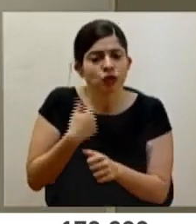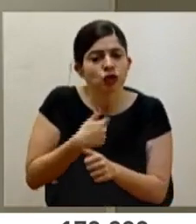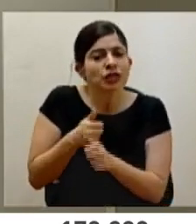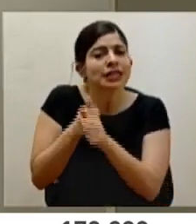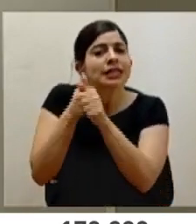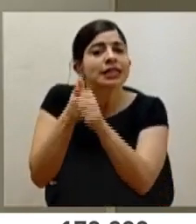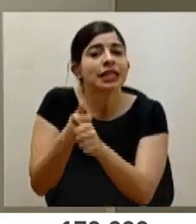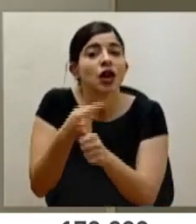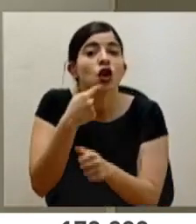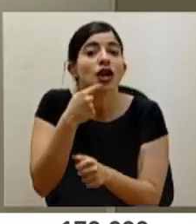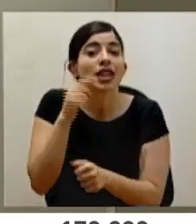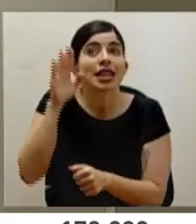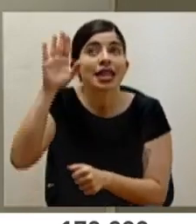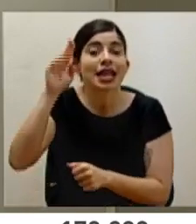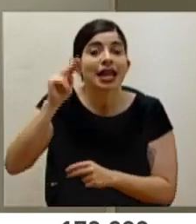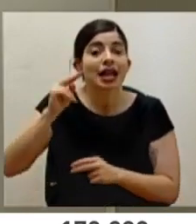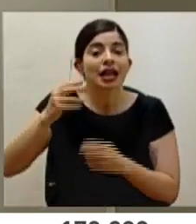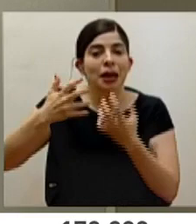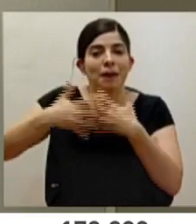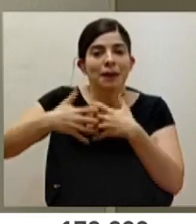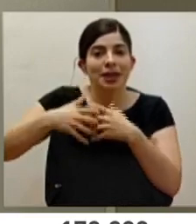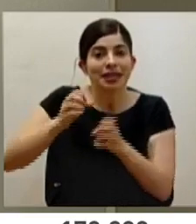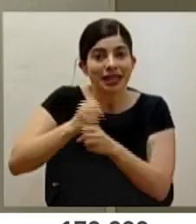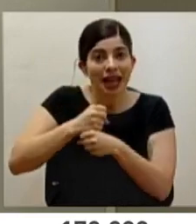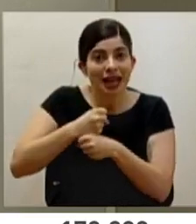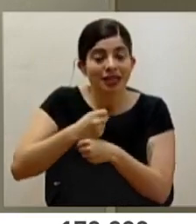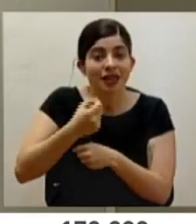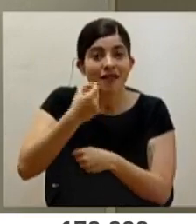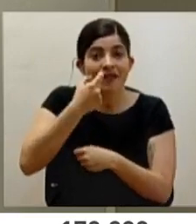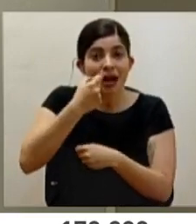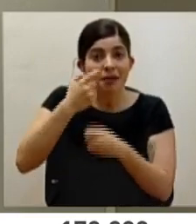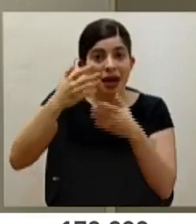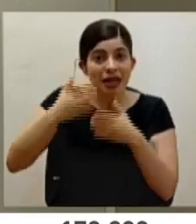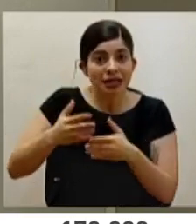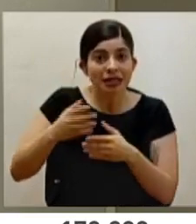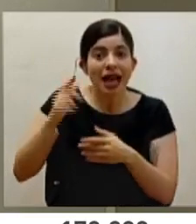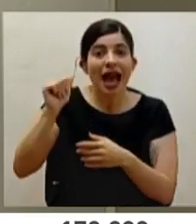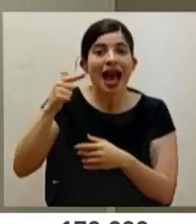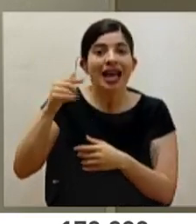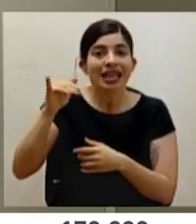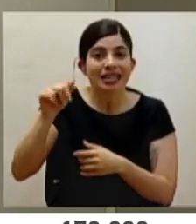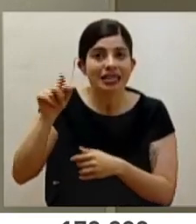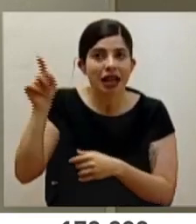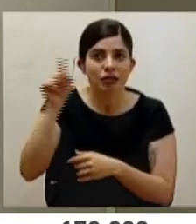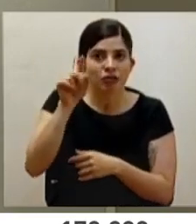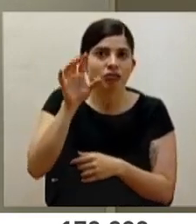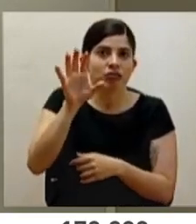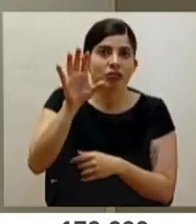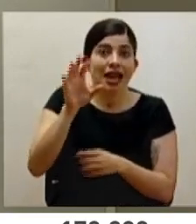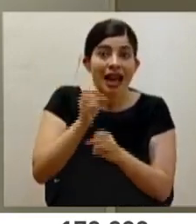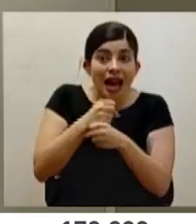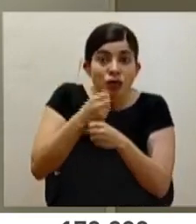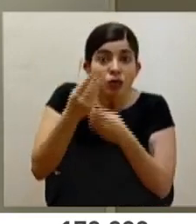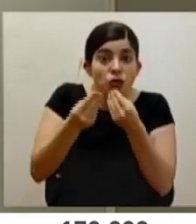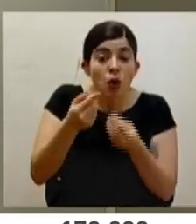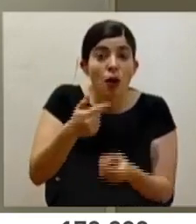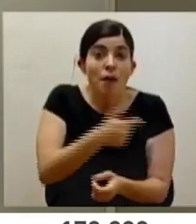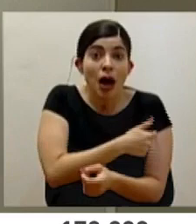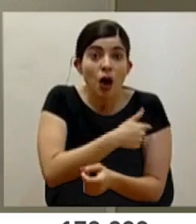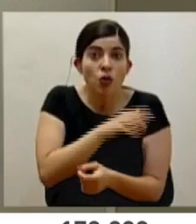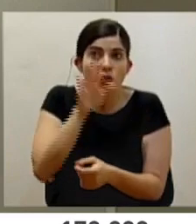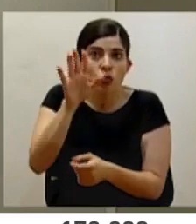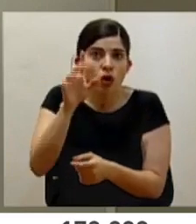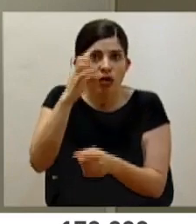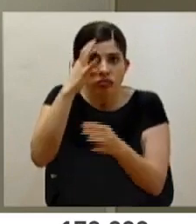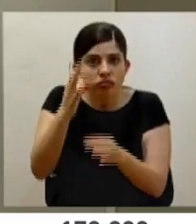a lo que establecen las agencias estrictas y también, sobre todo, las compañías farmacéuticas, que son las dueñas de su propia información. Ellas son las que diseñan la vacuna, las que la han